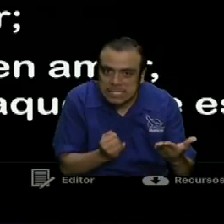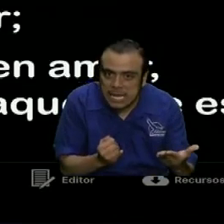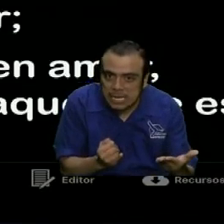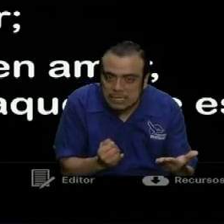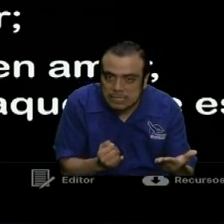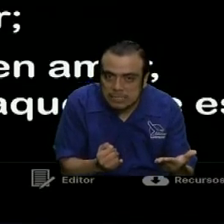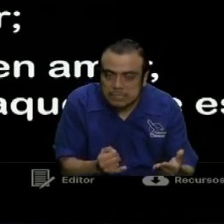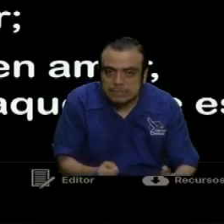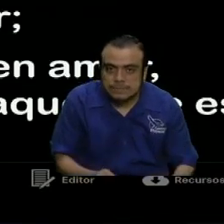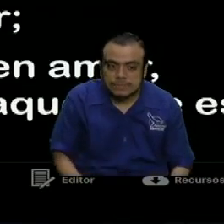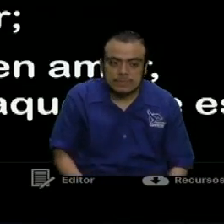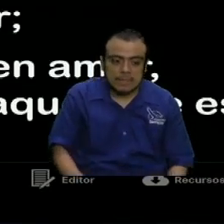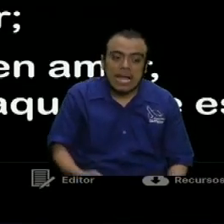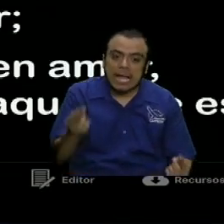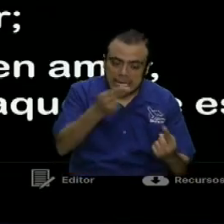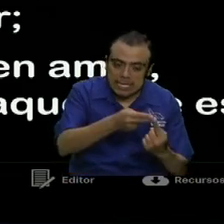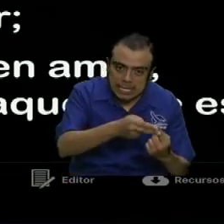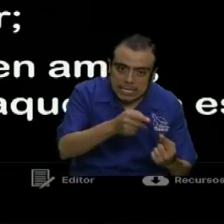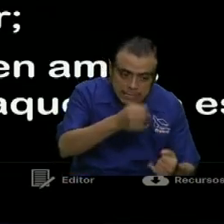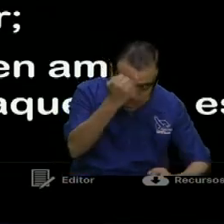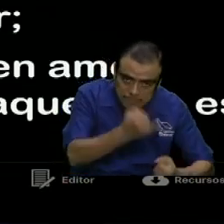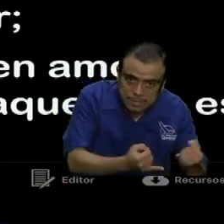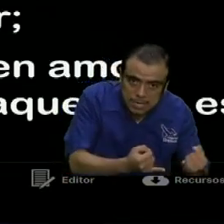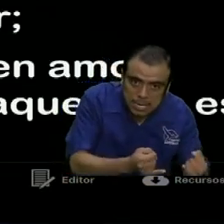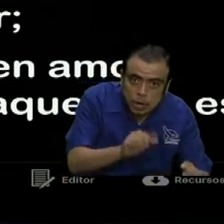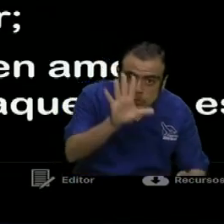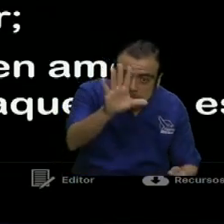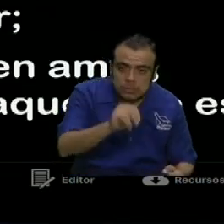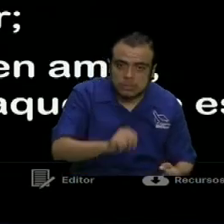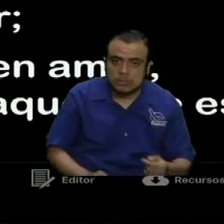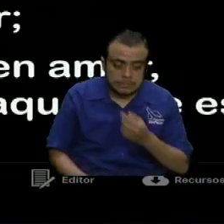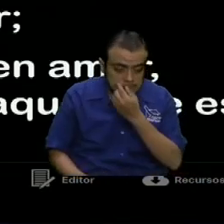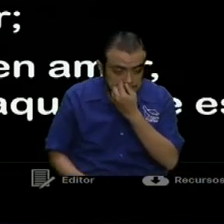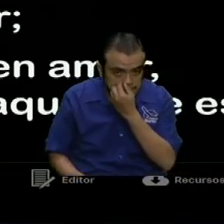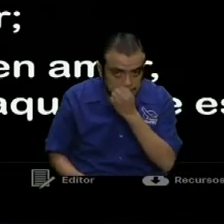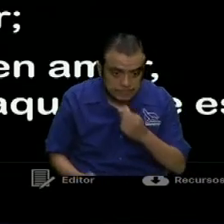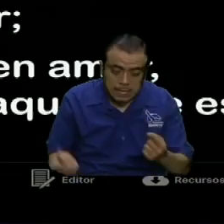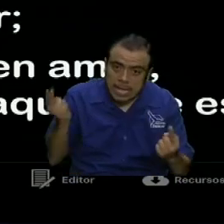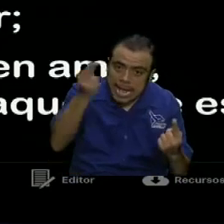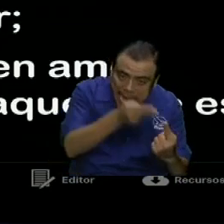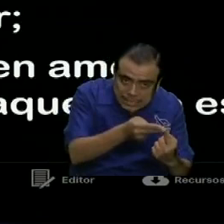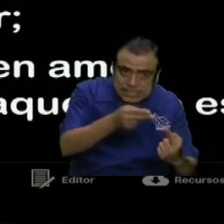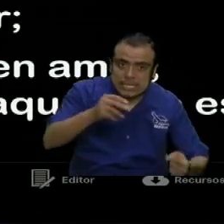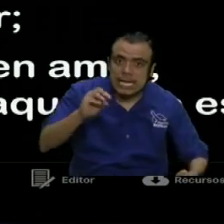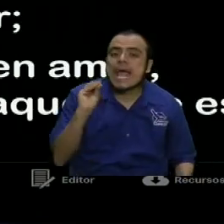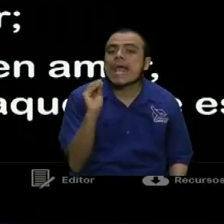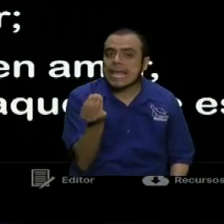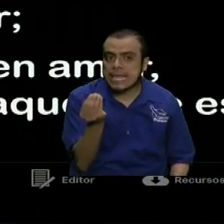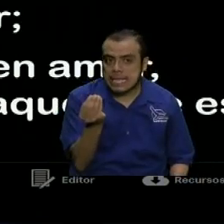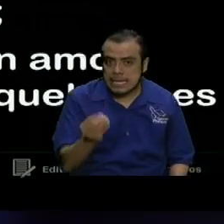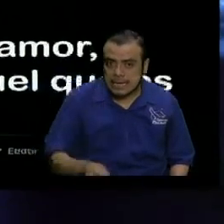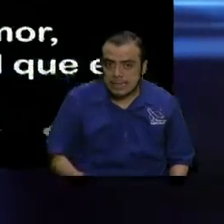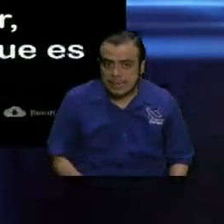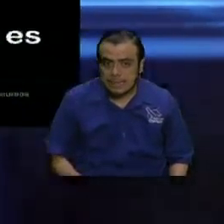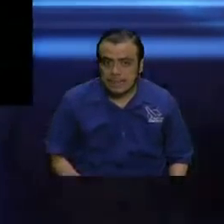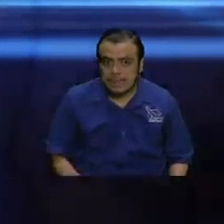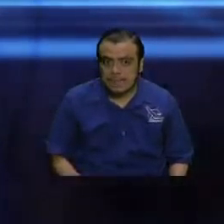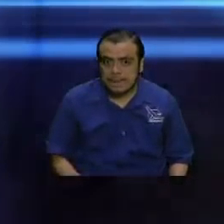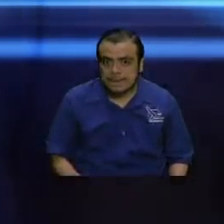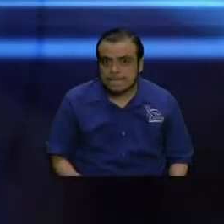Pero aquí pone la fecha de caducidad en los cinco. Hasta que, hasta que